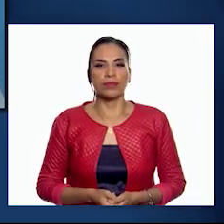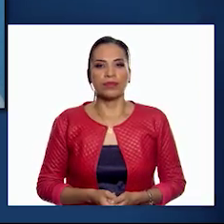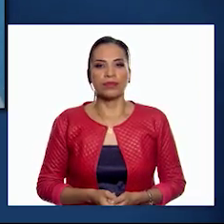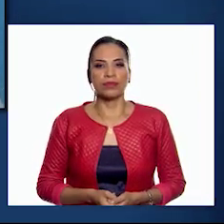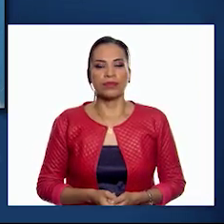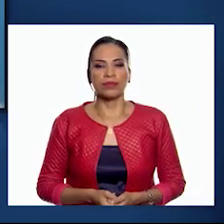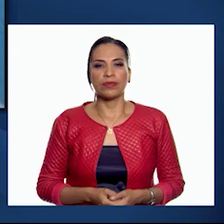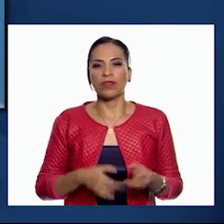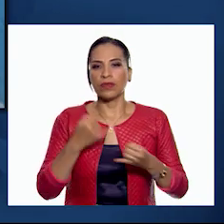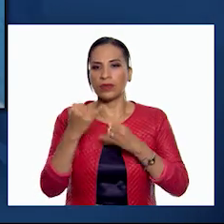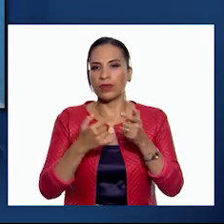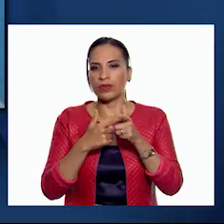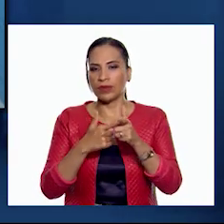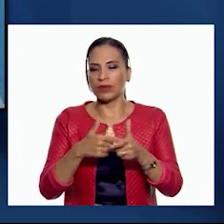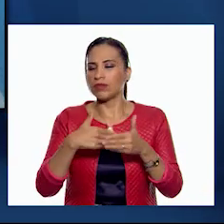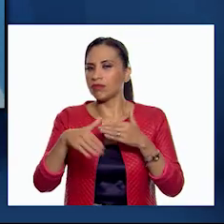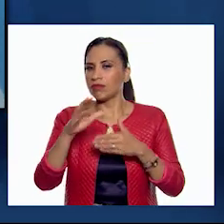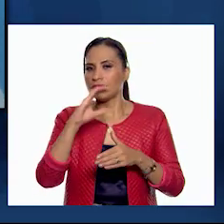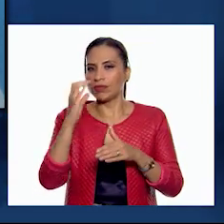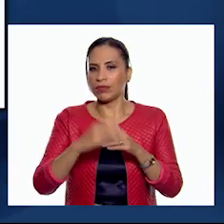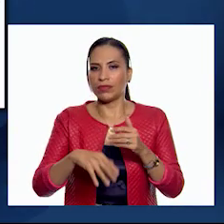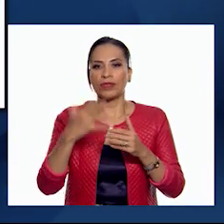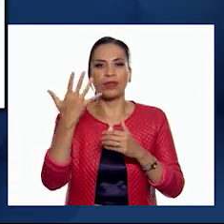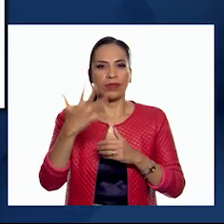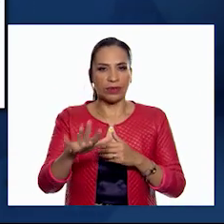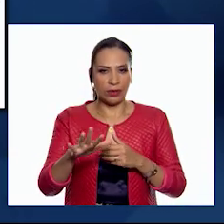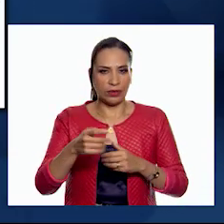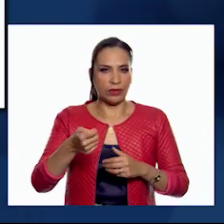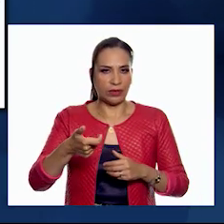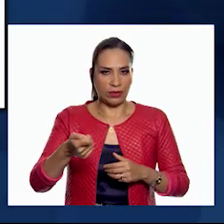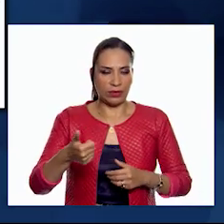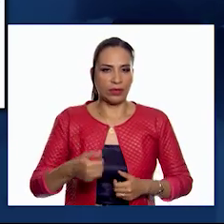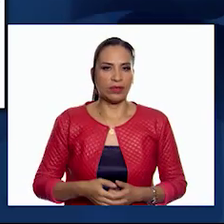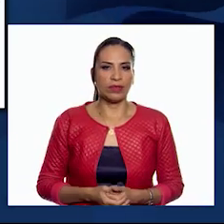El juego continúa hasta que se terminen las 10 canicas.